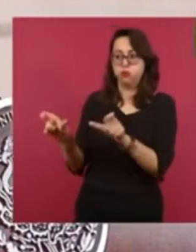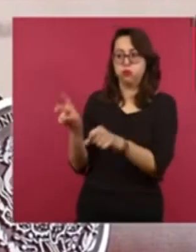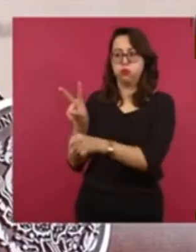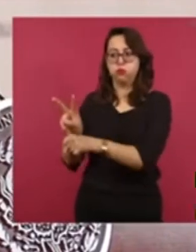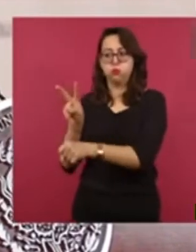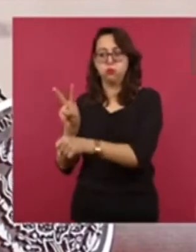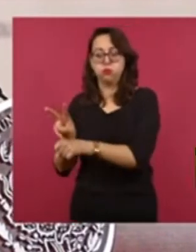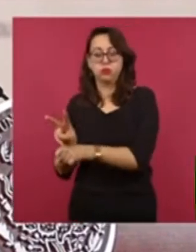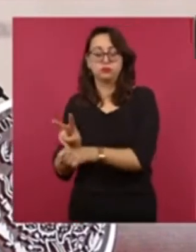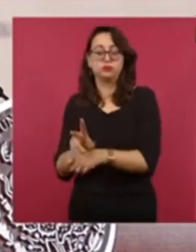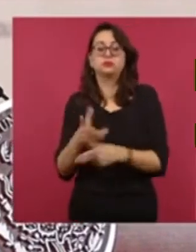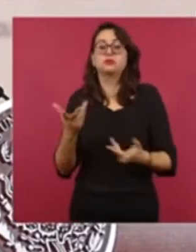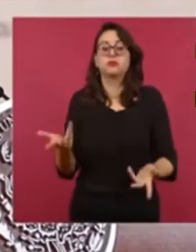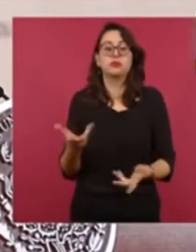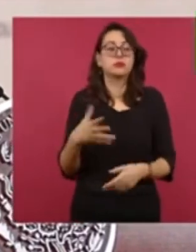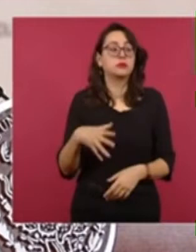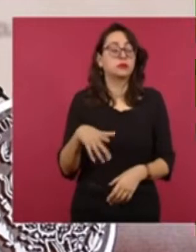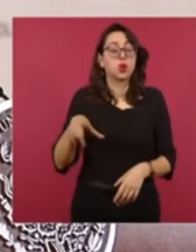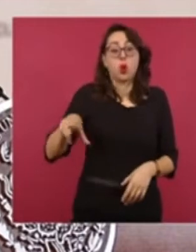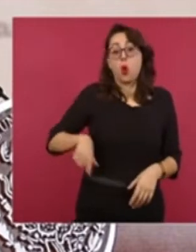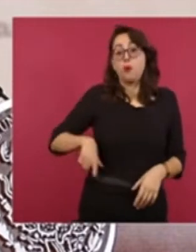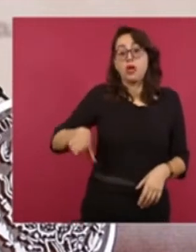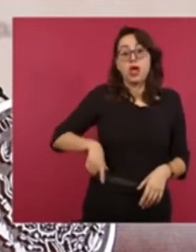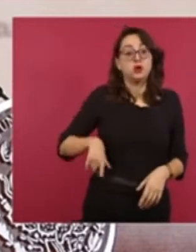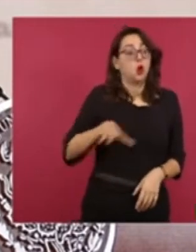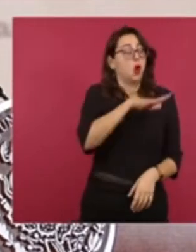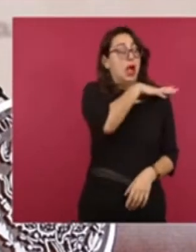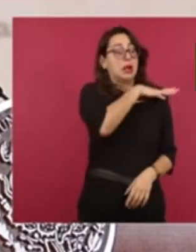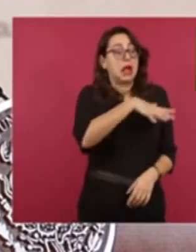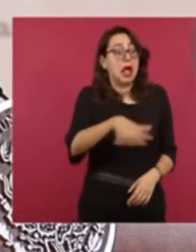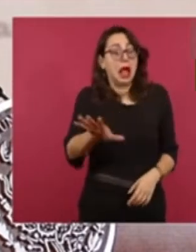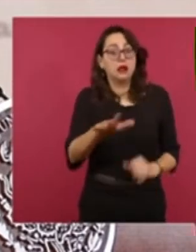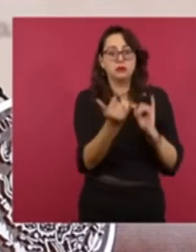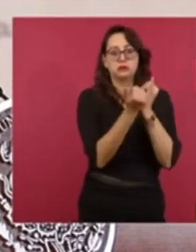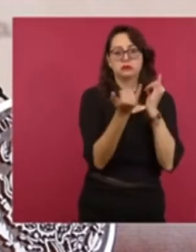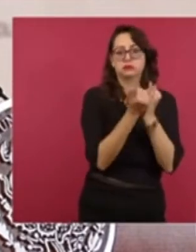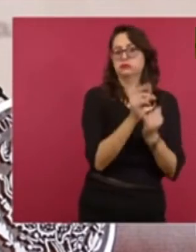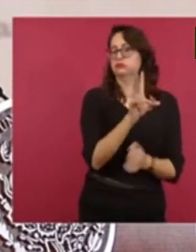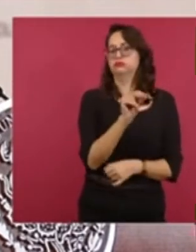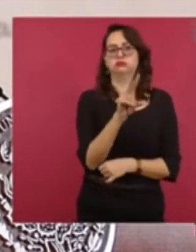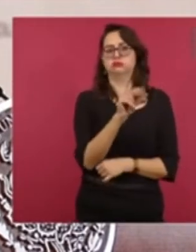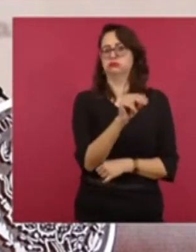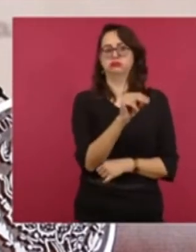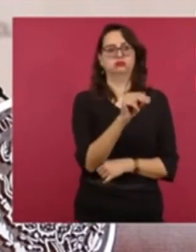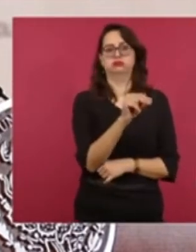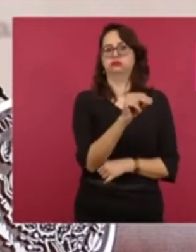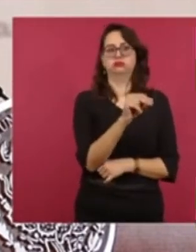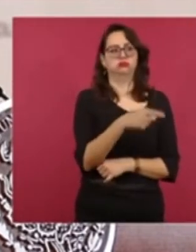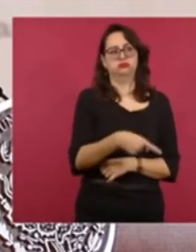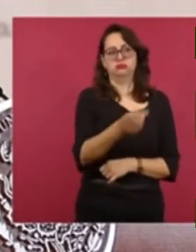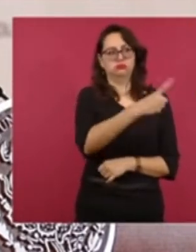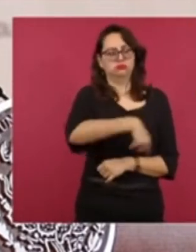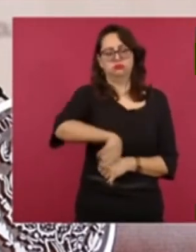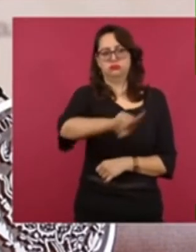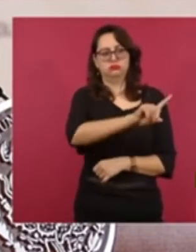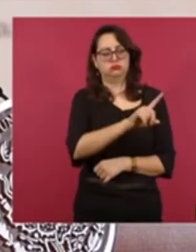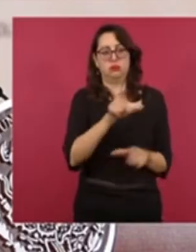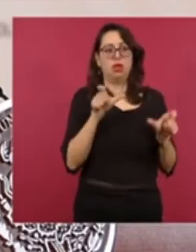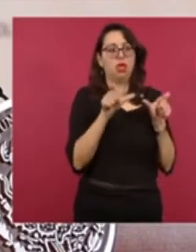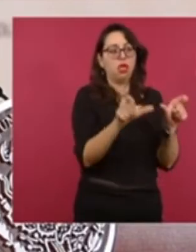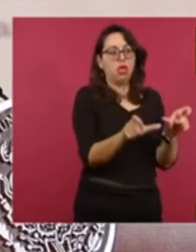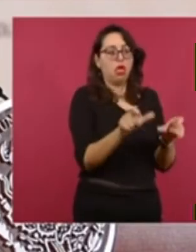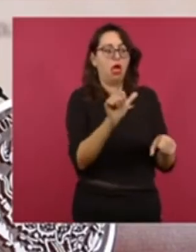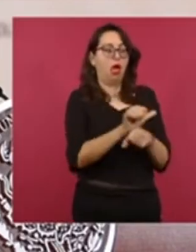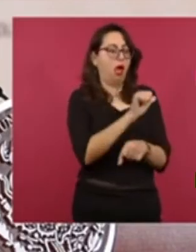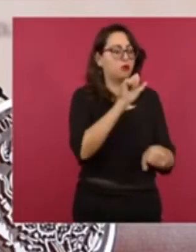En este sentido aseguró no estar de acuerdo con la creación de autodefensas, pues dijo que estos grupos lo único que hacen es agravar